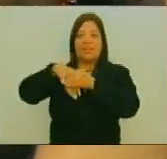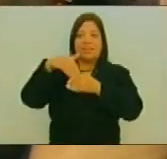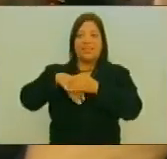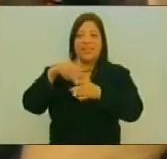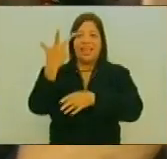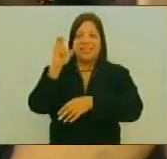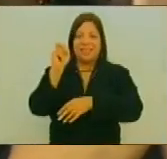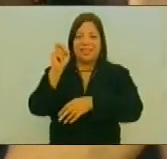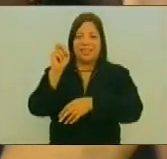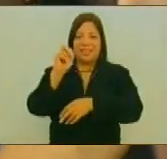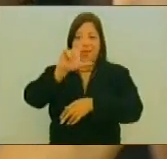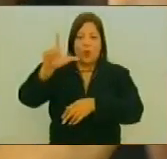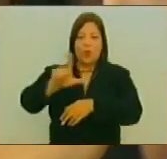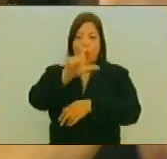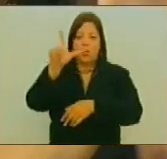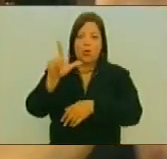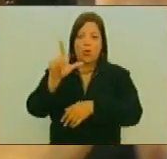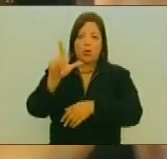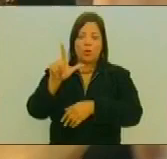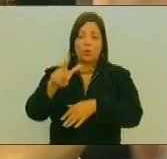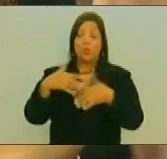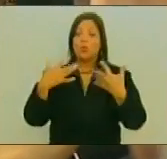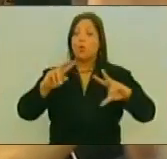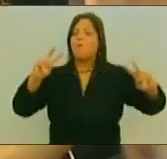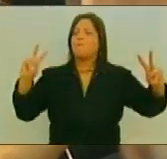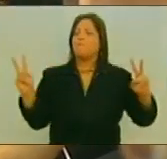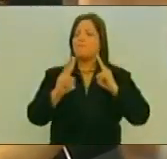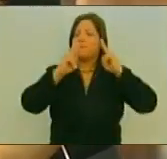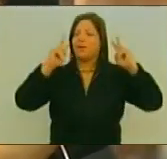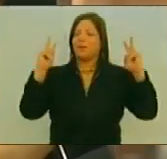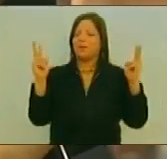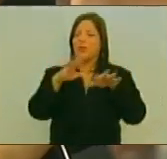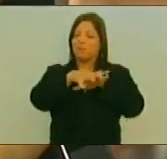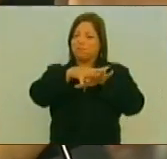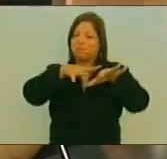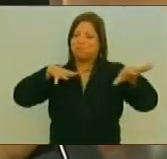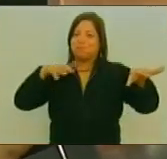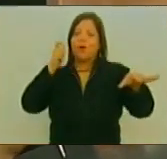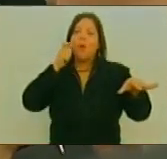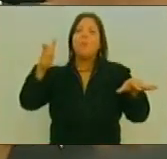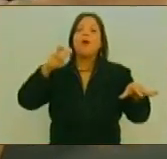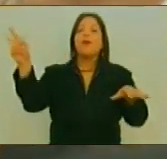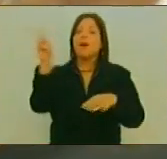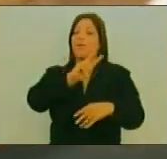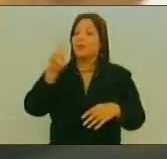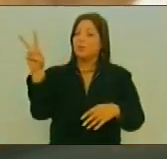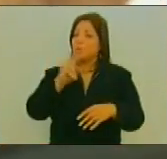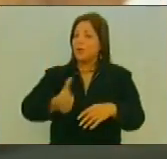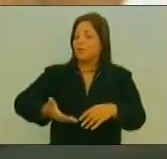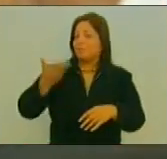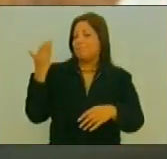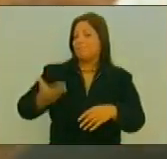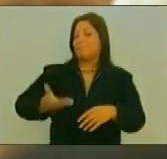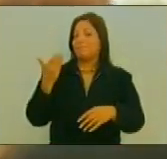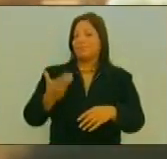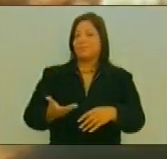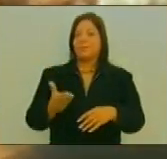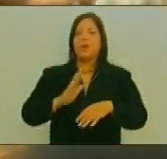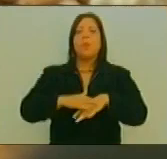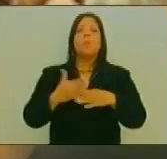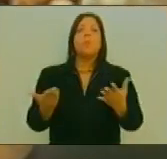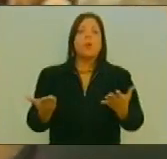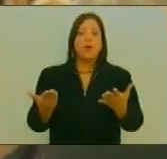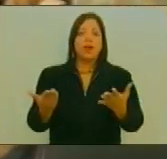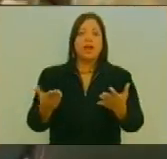30 De Julio Contundente Victoria Del Pueblo Venezolano Precisamente Porque